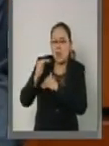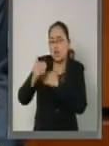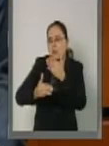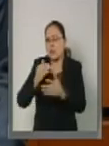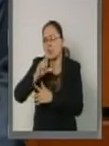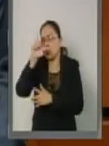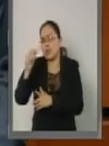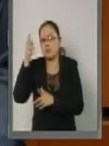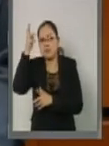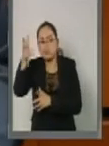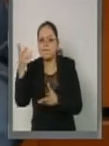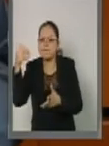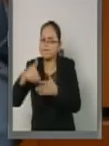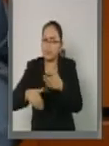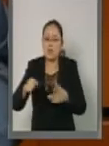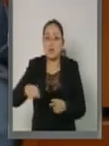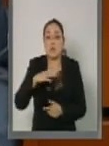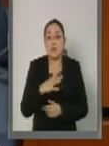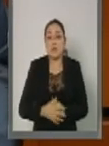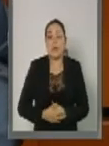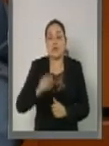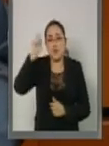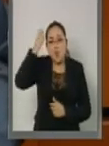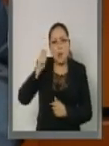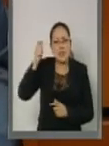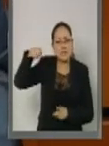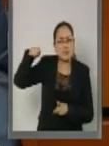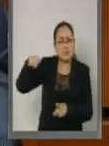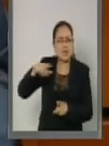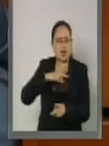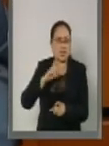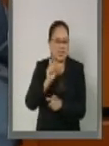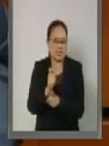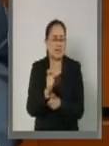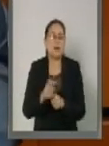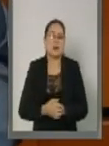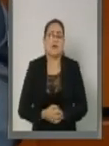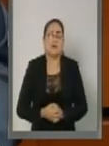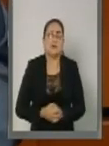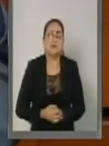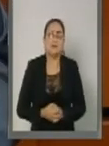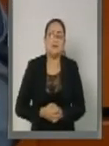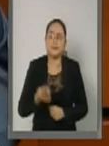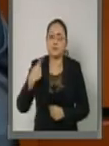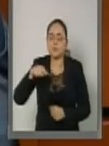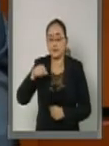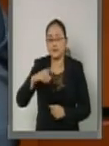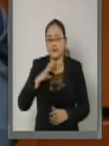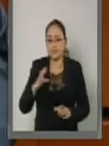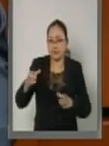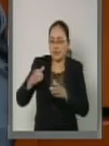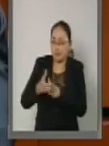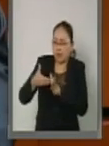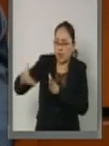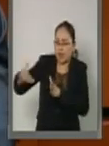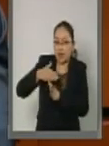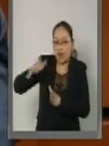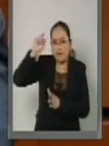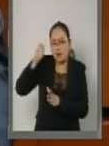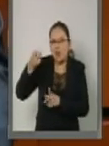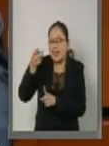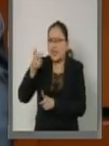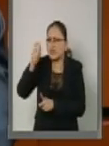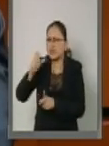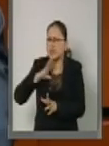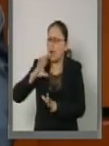retiro de la actividad productiva se asume socialmente como equivalente de la incorporación a la senectud. Este retiro es visto